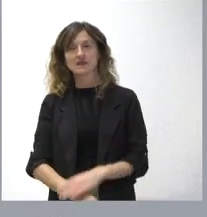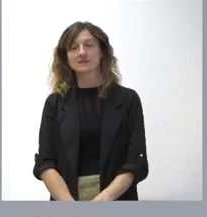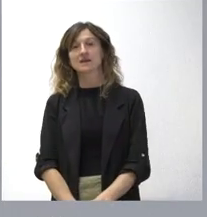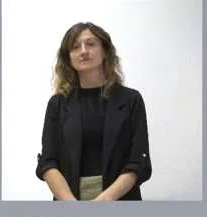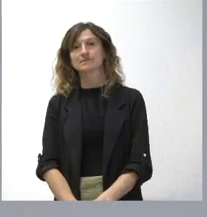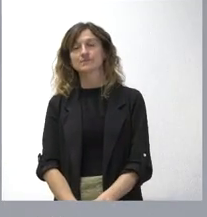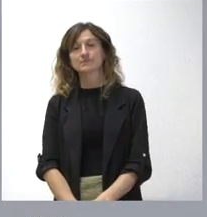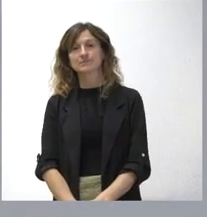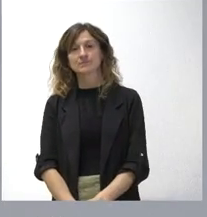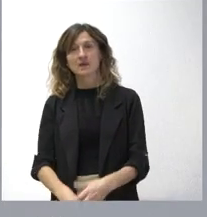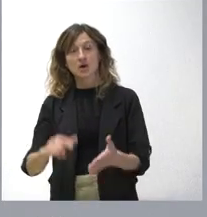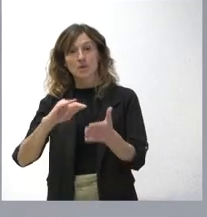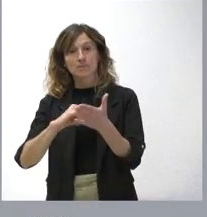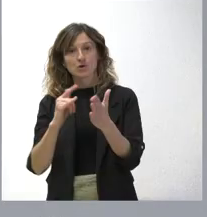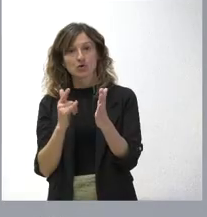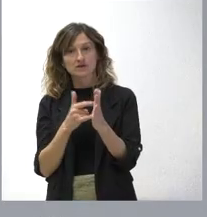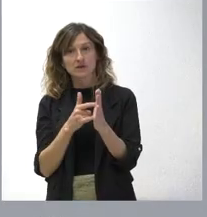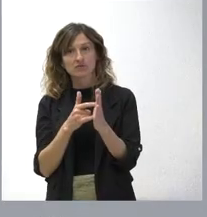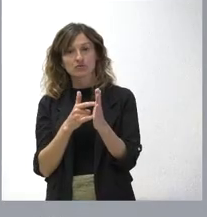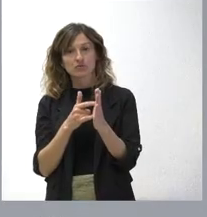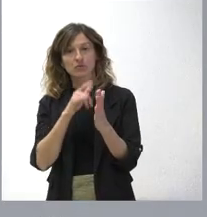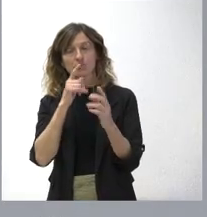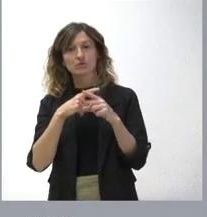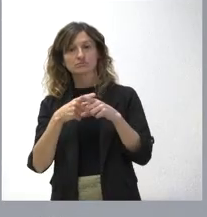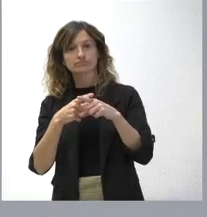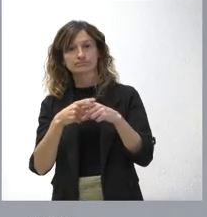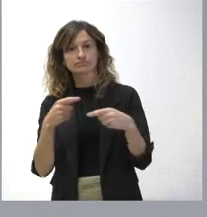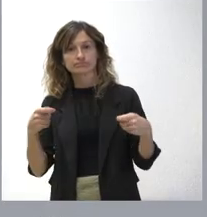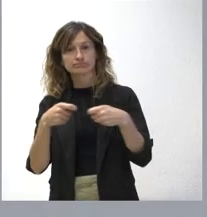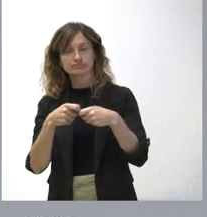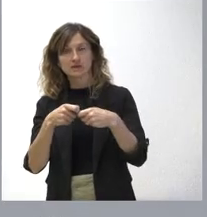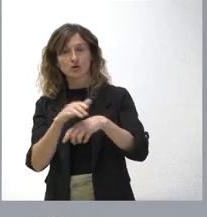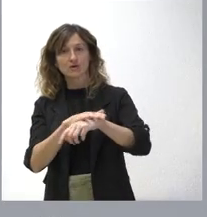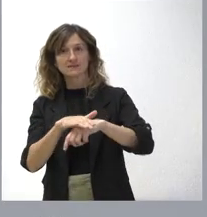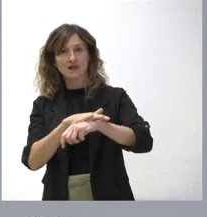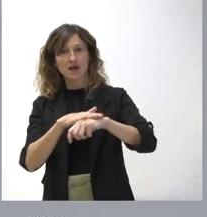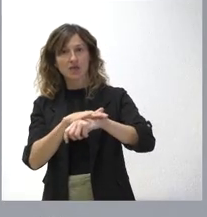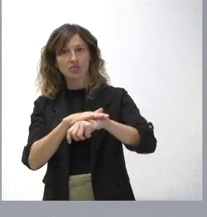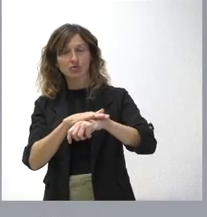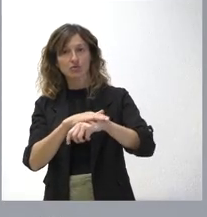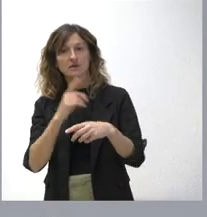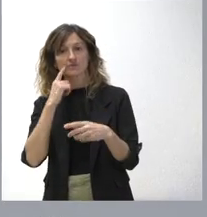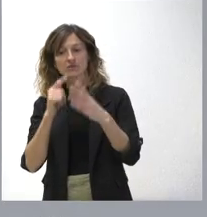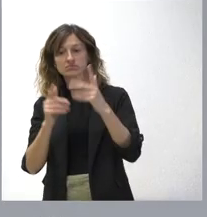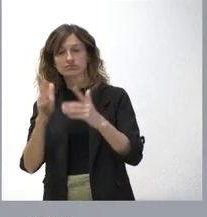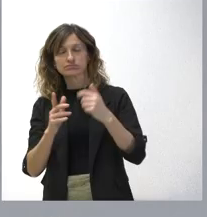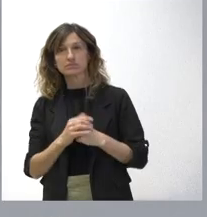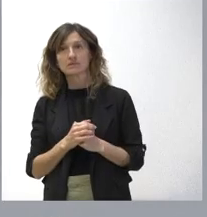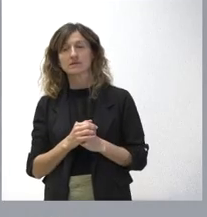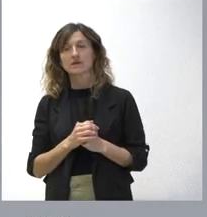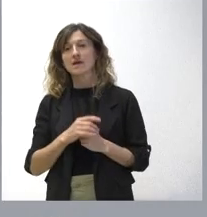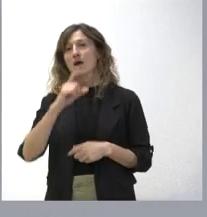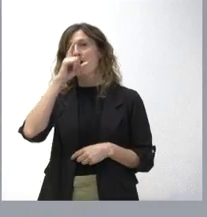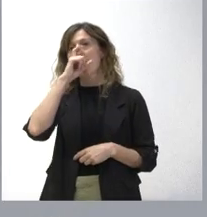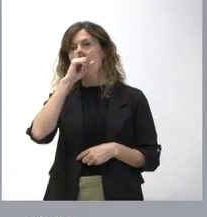proyectos, como están coparticipados económicamente con el Estado, les sometemos a su ponderación. Les recuerdo, además,